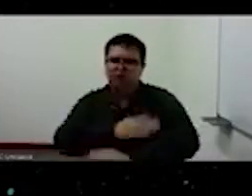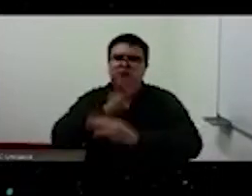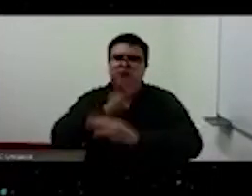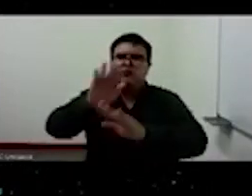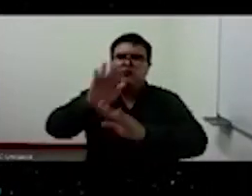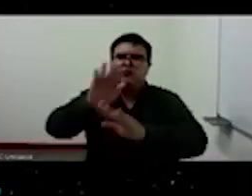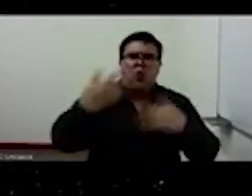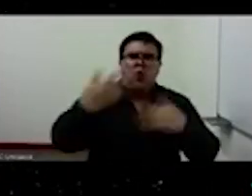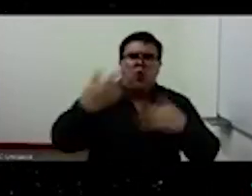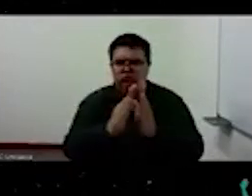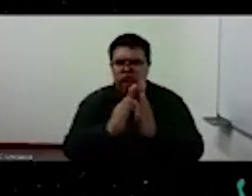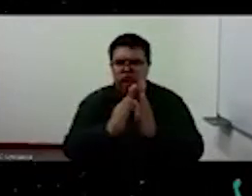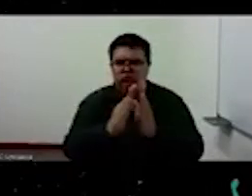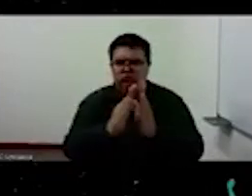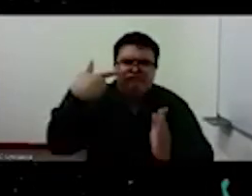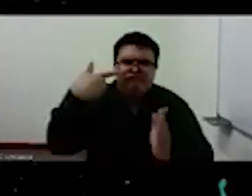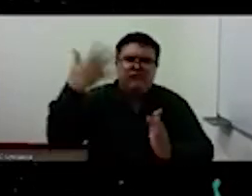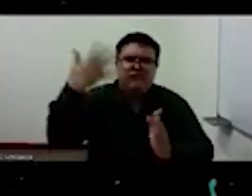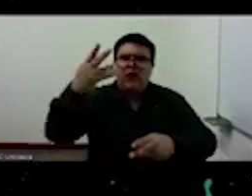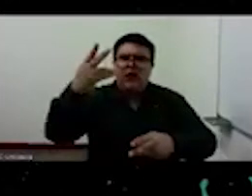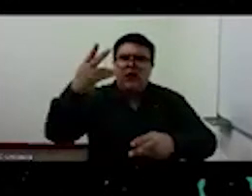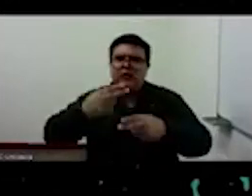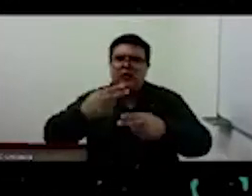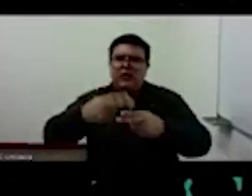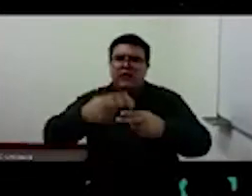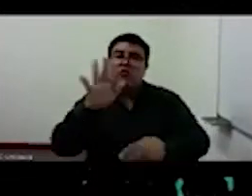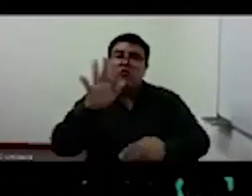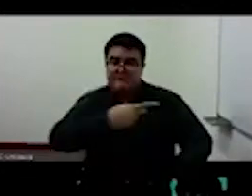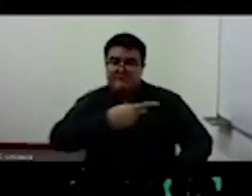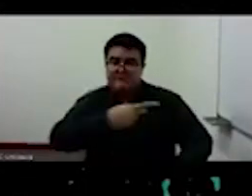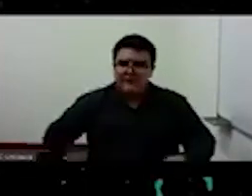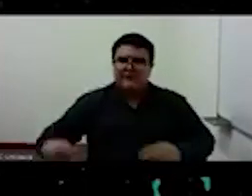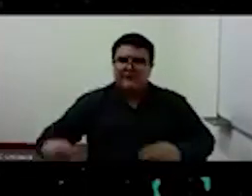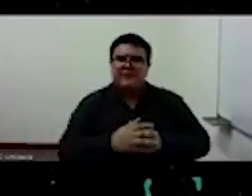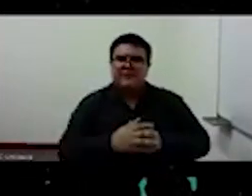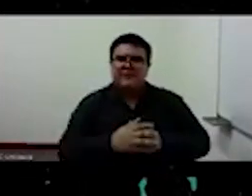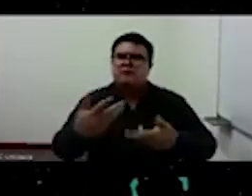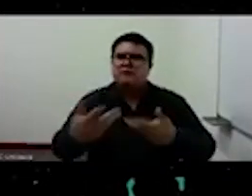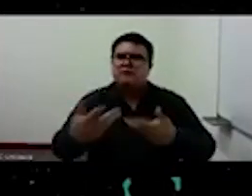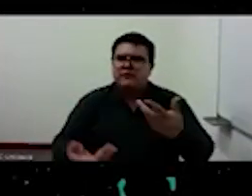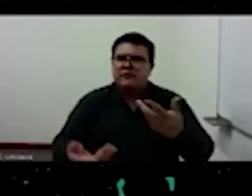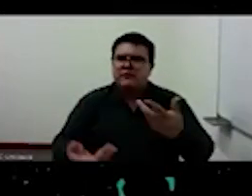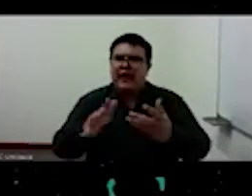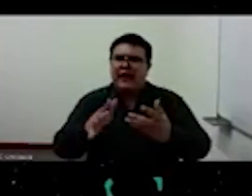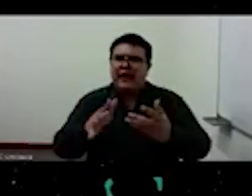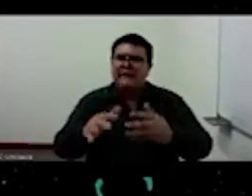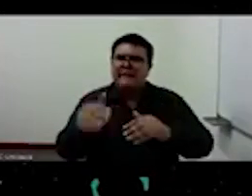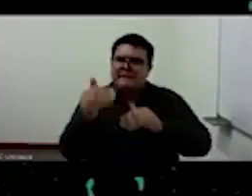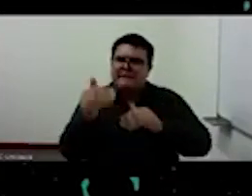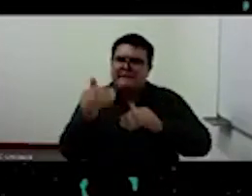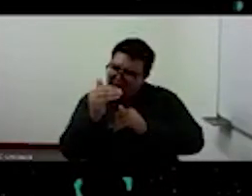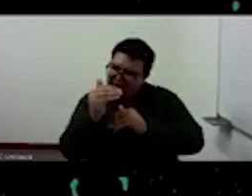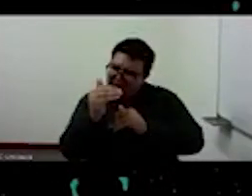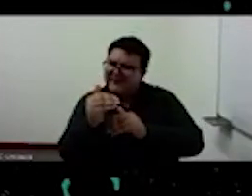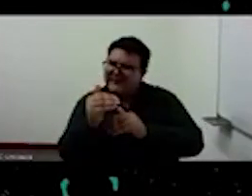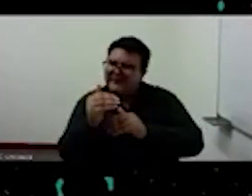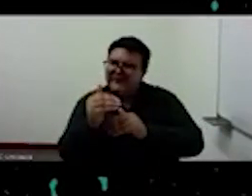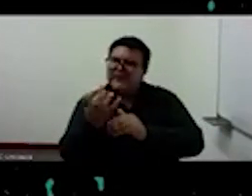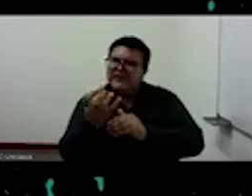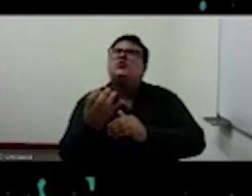conocido que se llama El Principe, al parado número